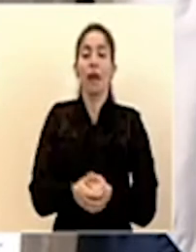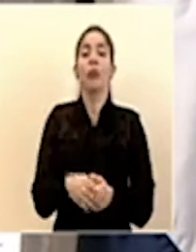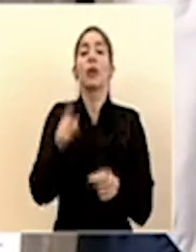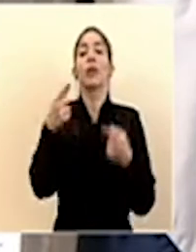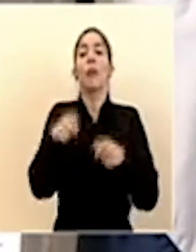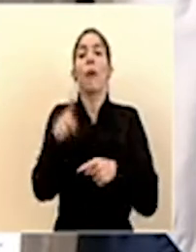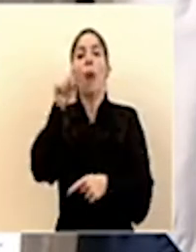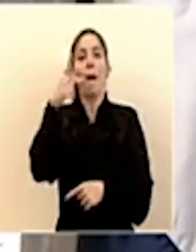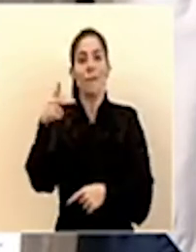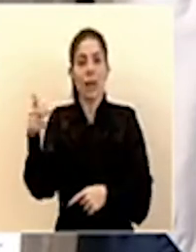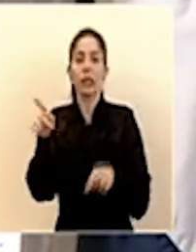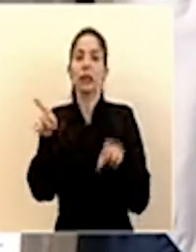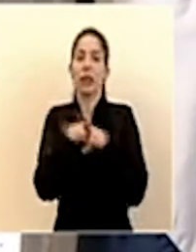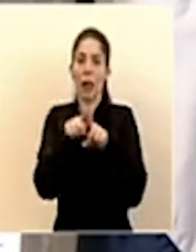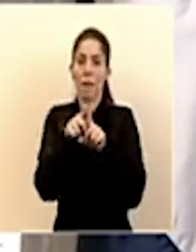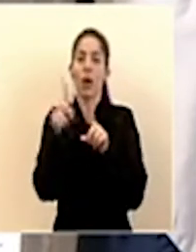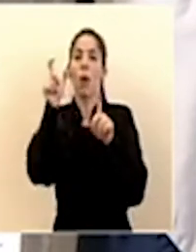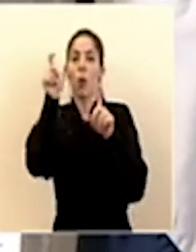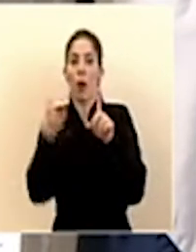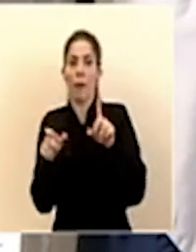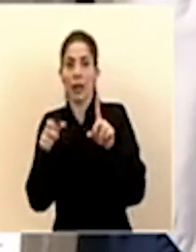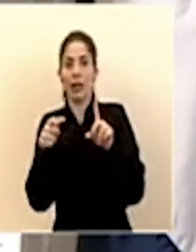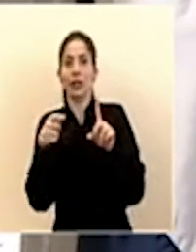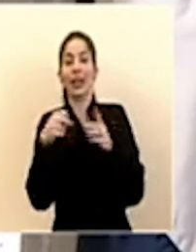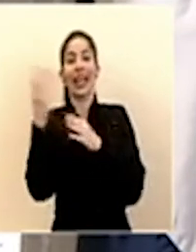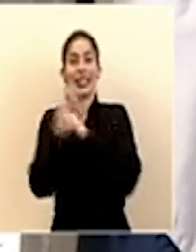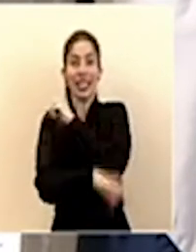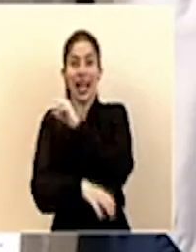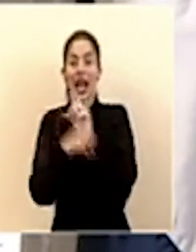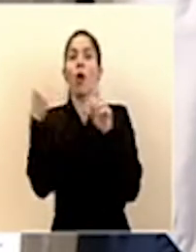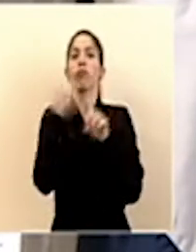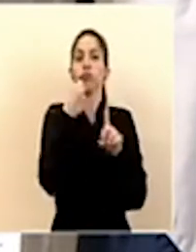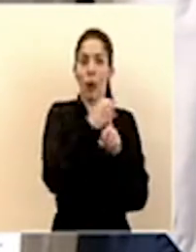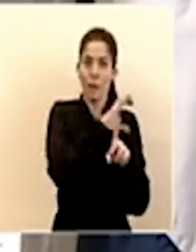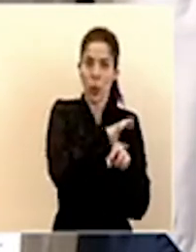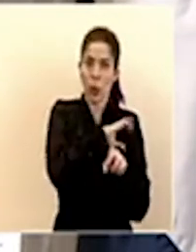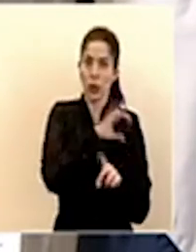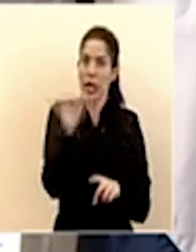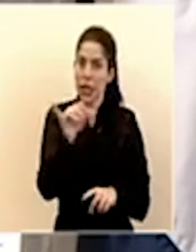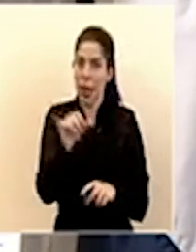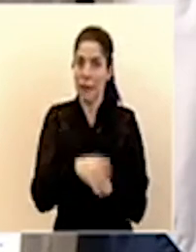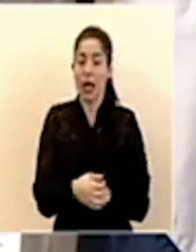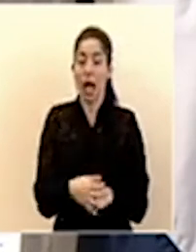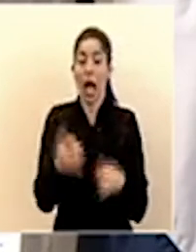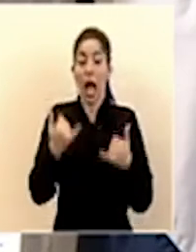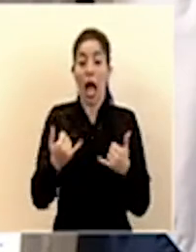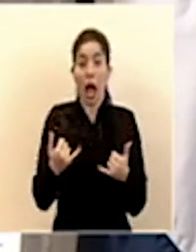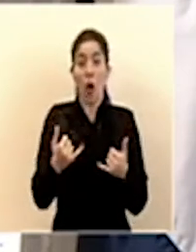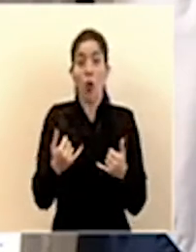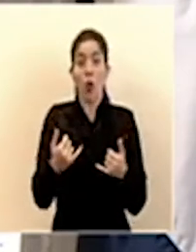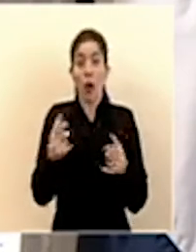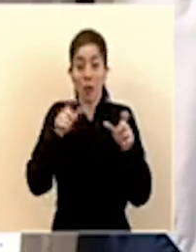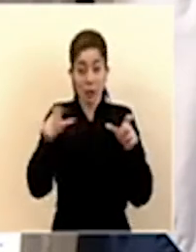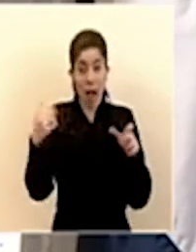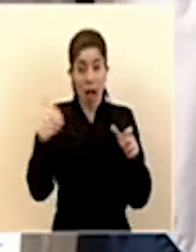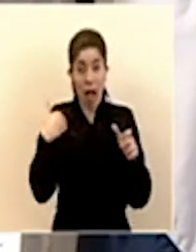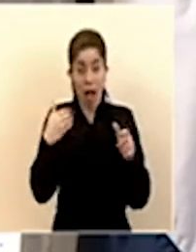playa donde se dio también un enfrentamiento con una persona extranjera hemos estado con la capacidad del recurso que tenemos